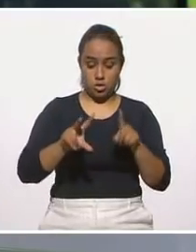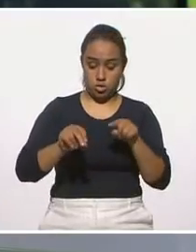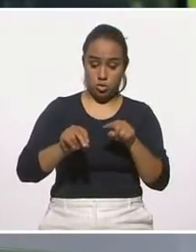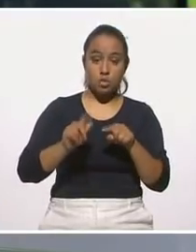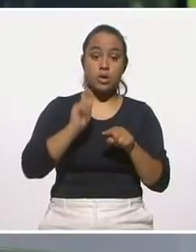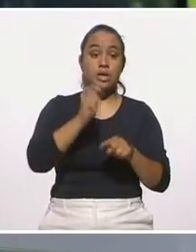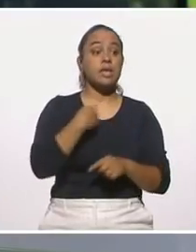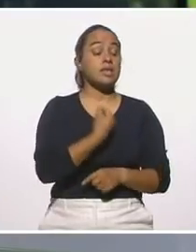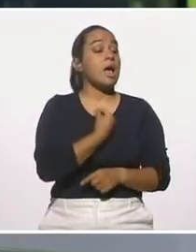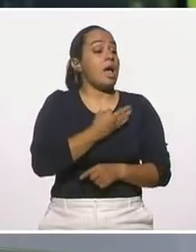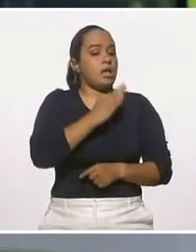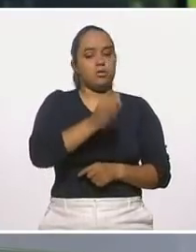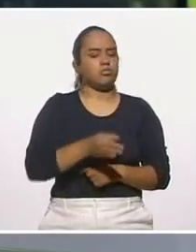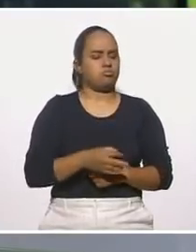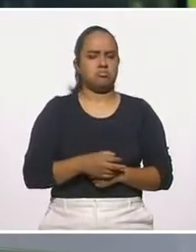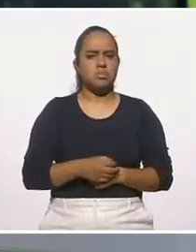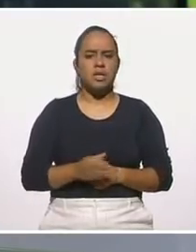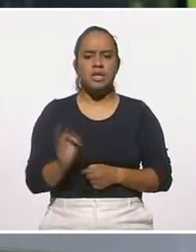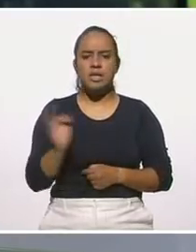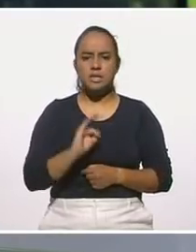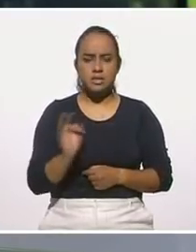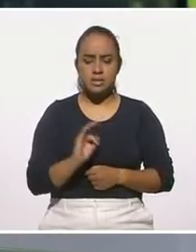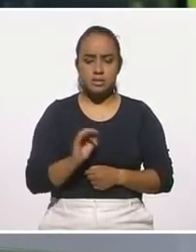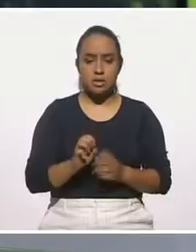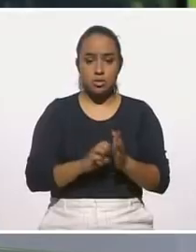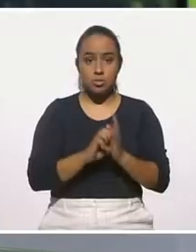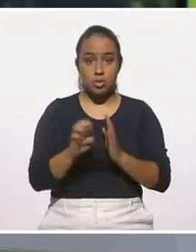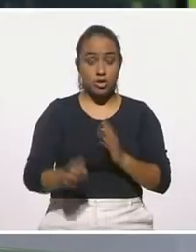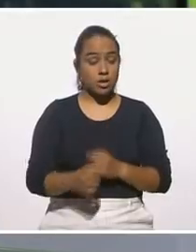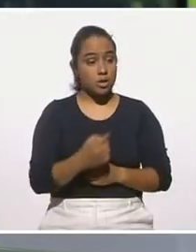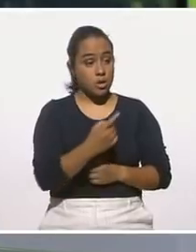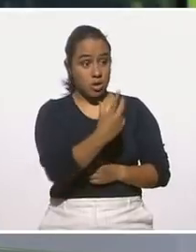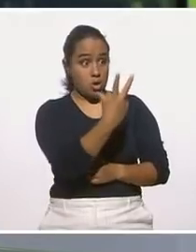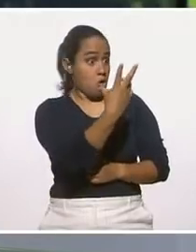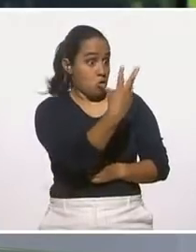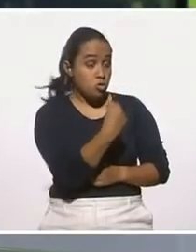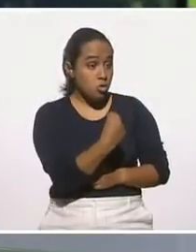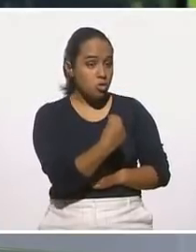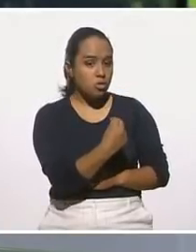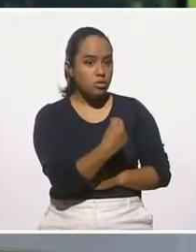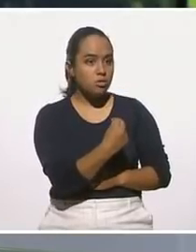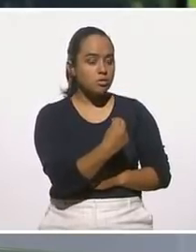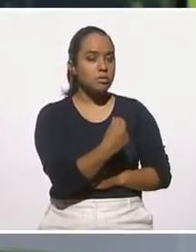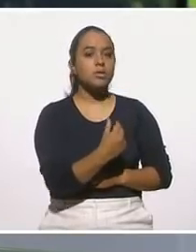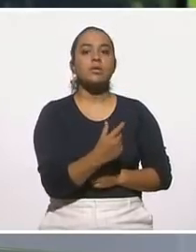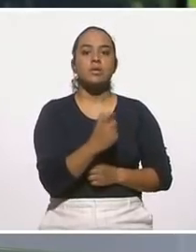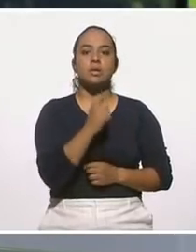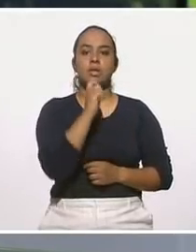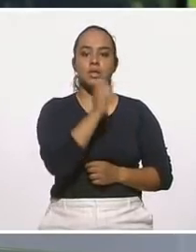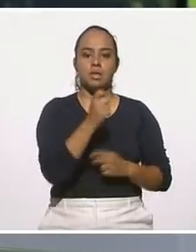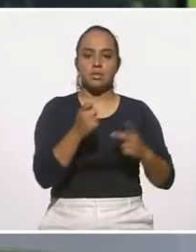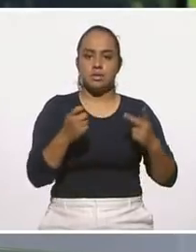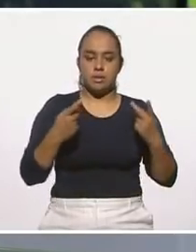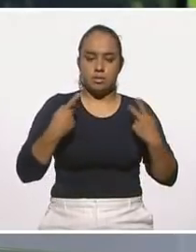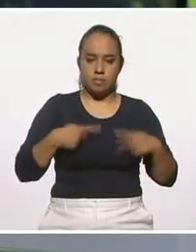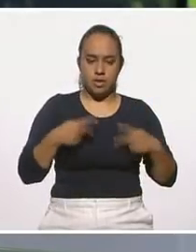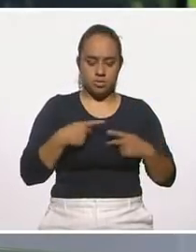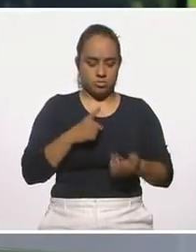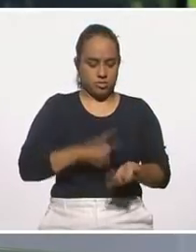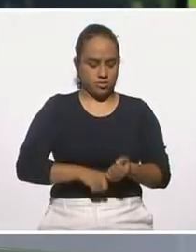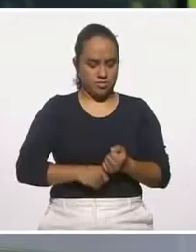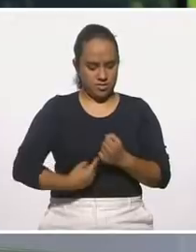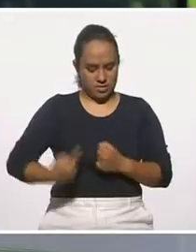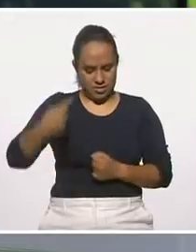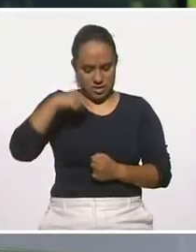resiliente, o sea, si tú no aceptas un no, habla de una persona con una rigidez,